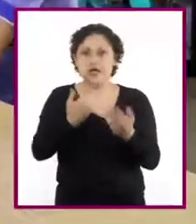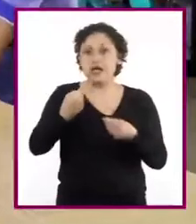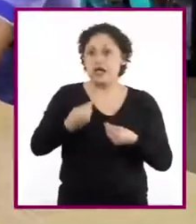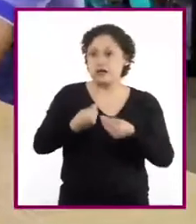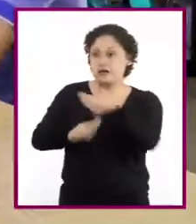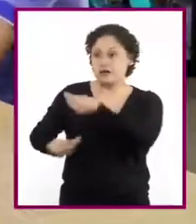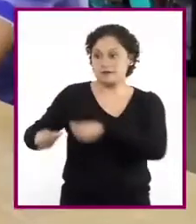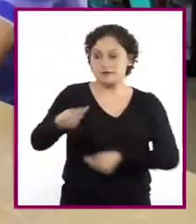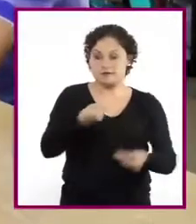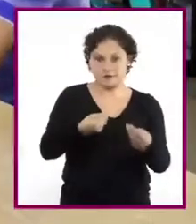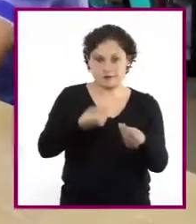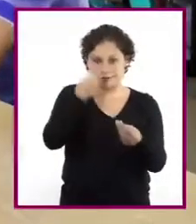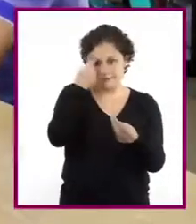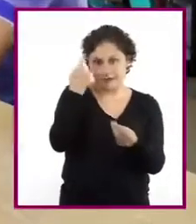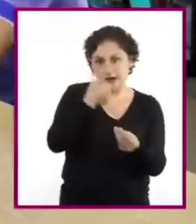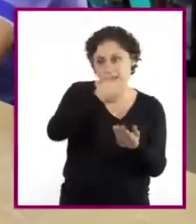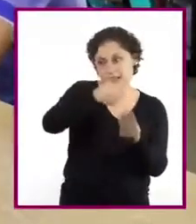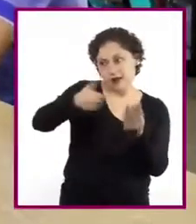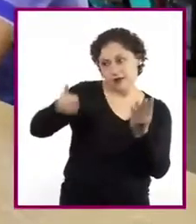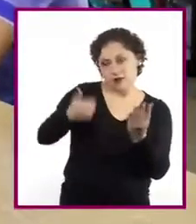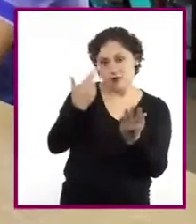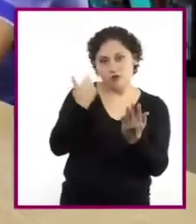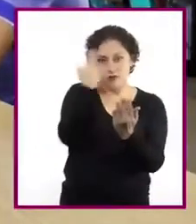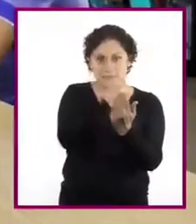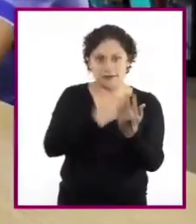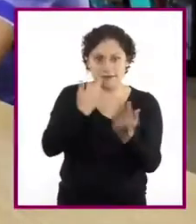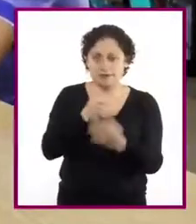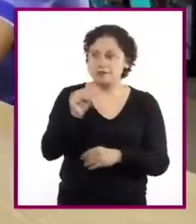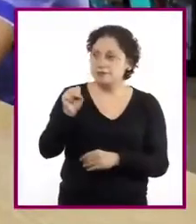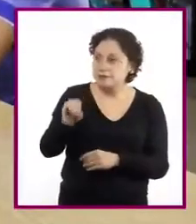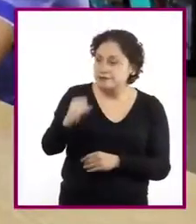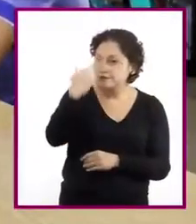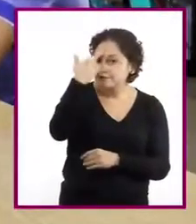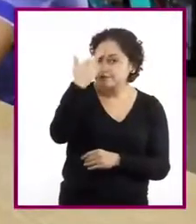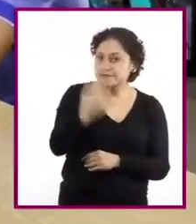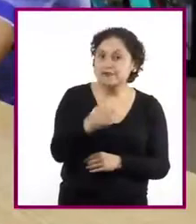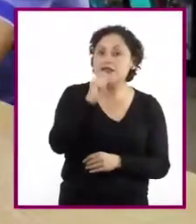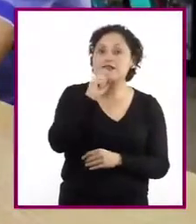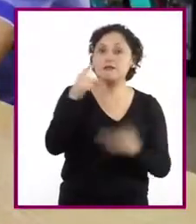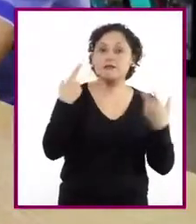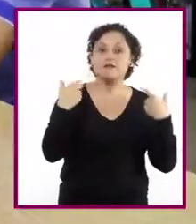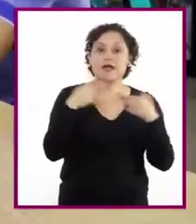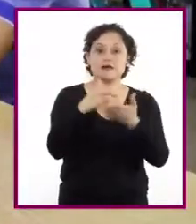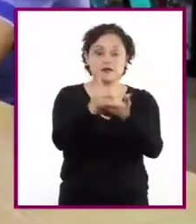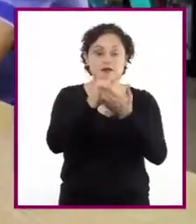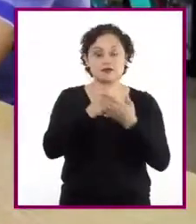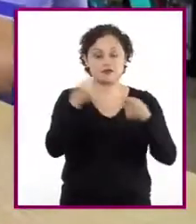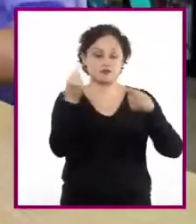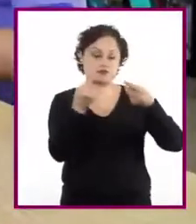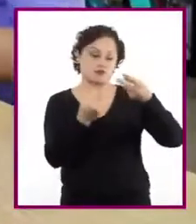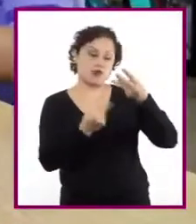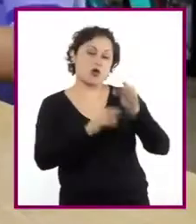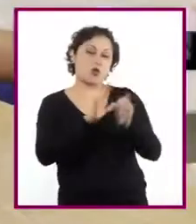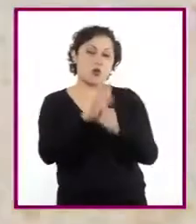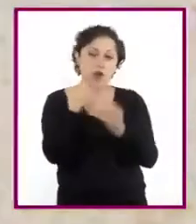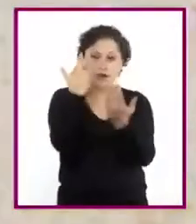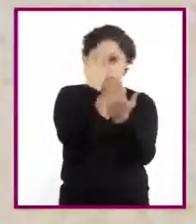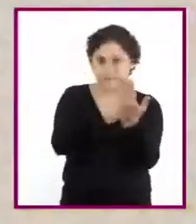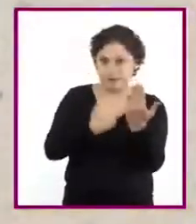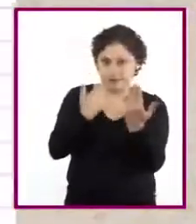y tú revisas el mío. Tienes razón. Y nos dio una lista de los puntos que debemos considerar. Creo que aquí la tengo.